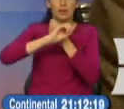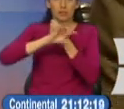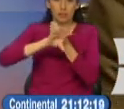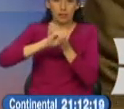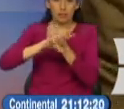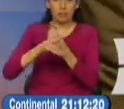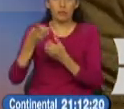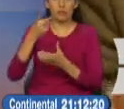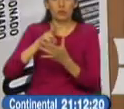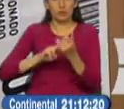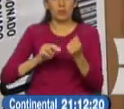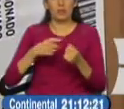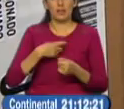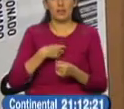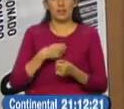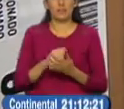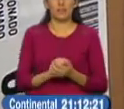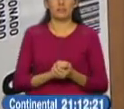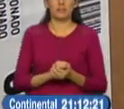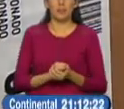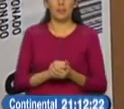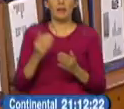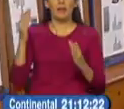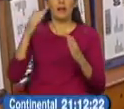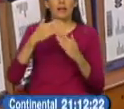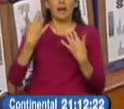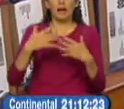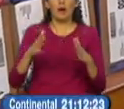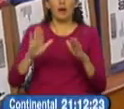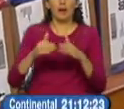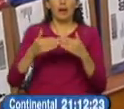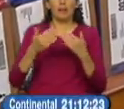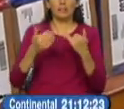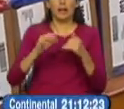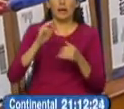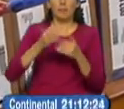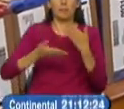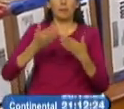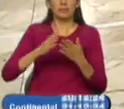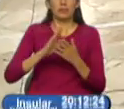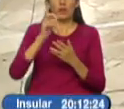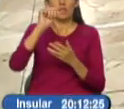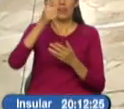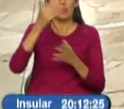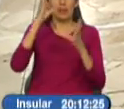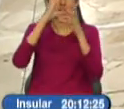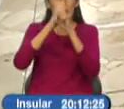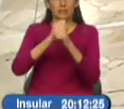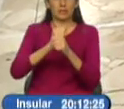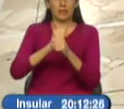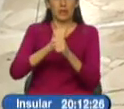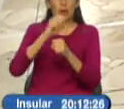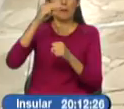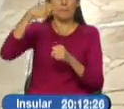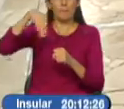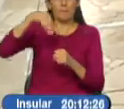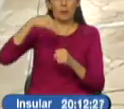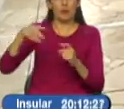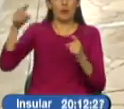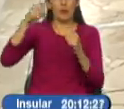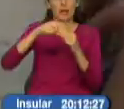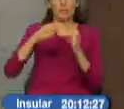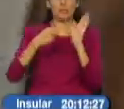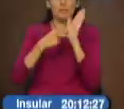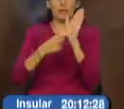para la entrega de credenciales. La hora a tope para la presentación de estos recursos es las 22 horas con 15 minutos de este miércoles 12 de